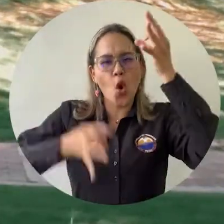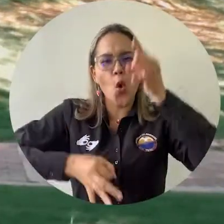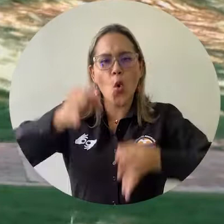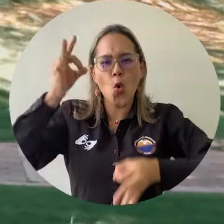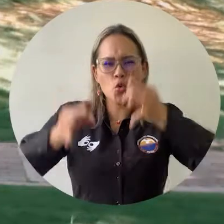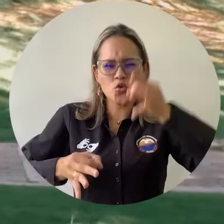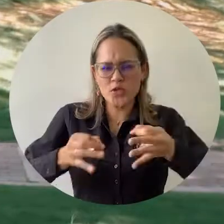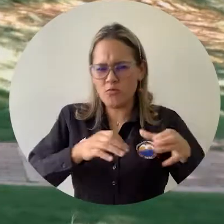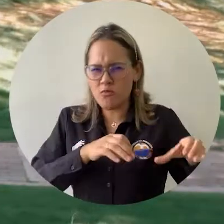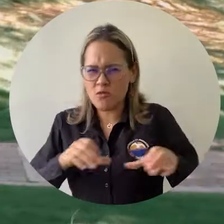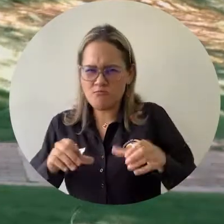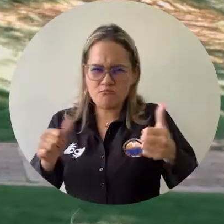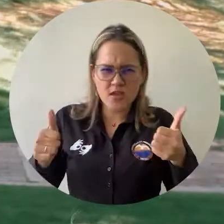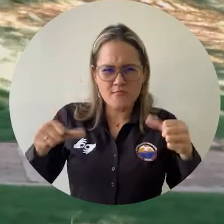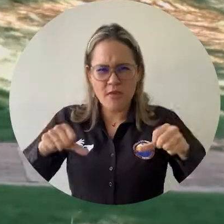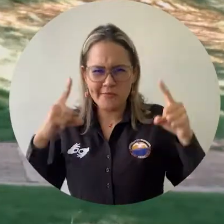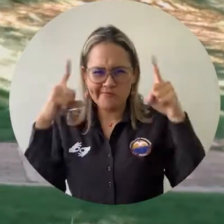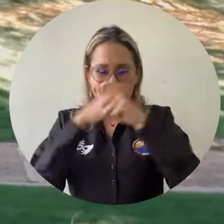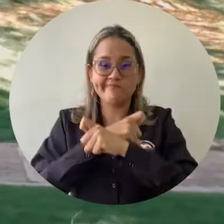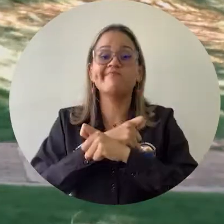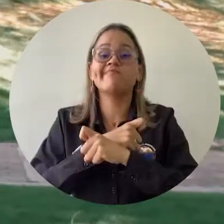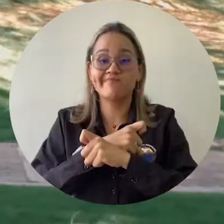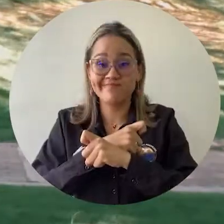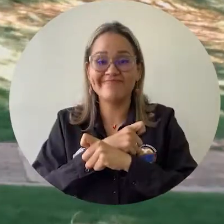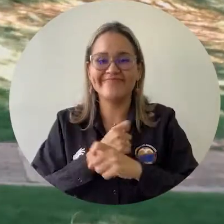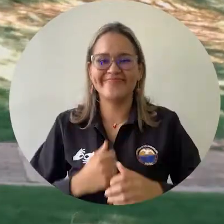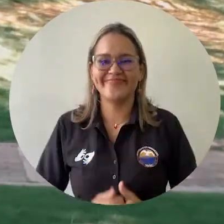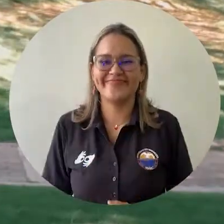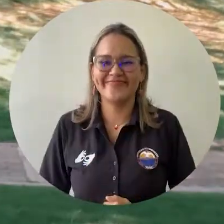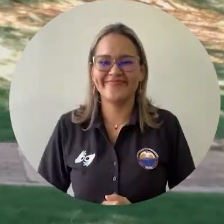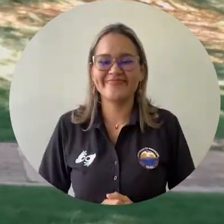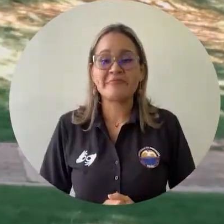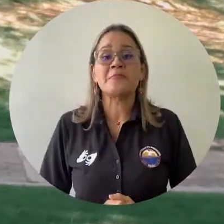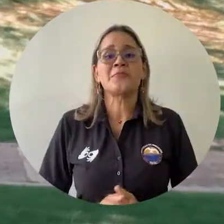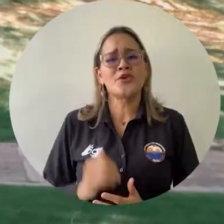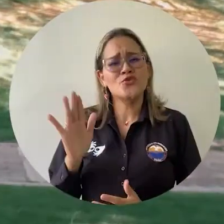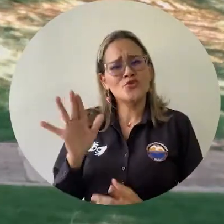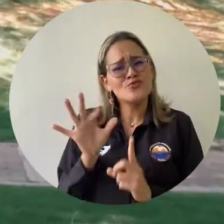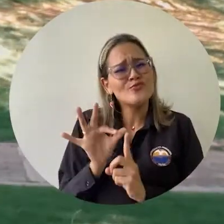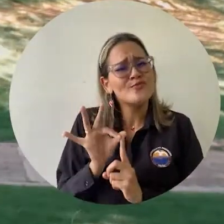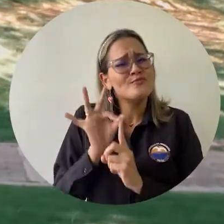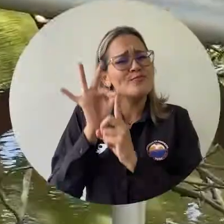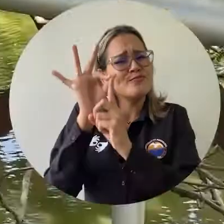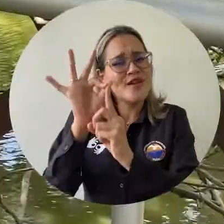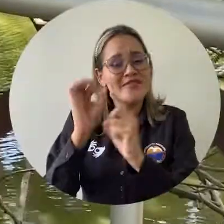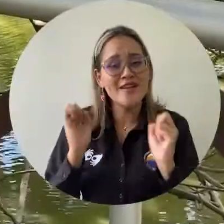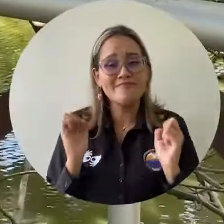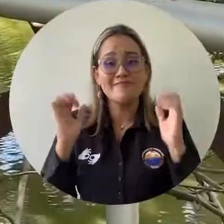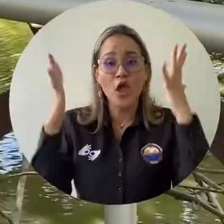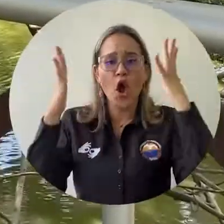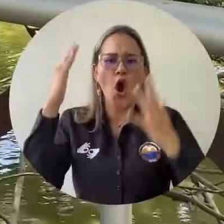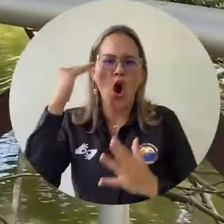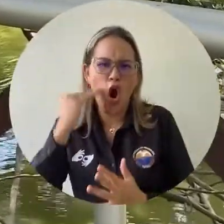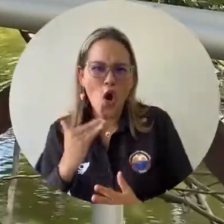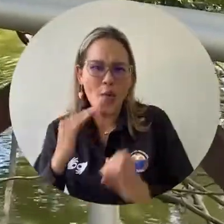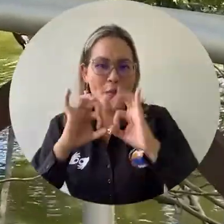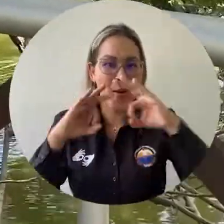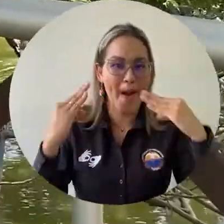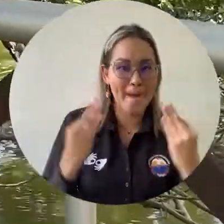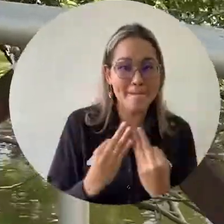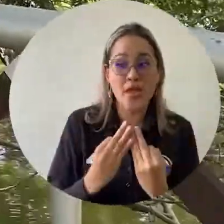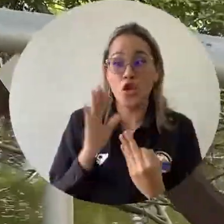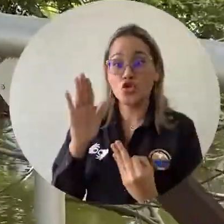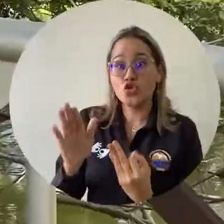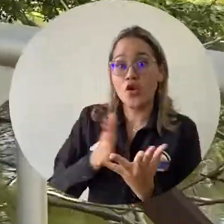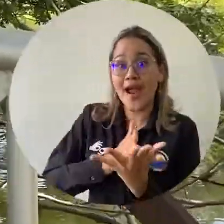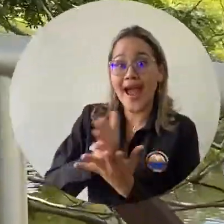ejercicio de transición simbólica de la formación académica que culmina al ejercicio profesional. En este emotivo acto que acogió a los